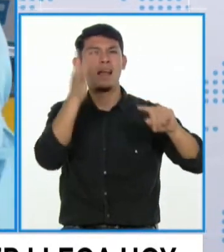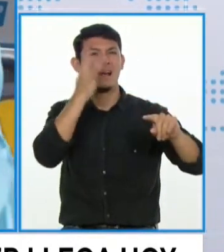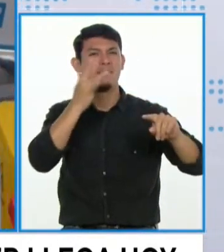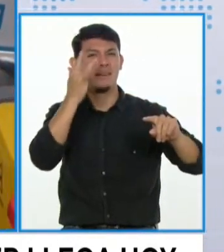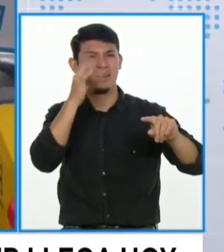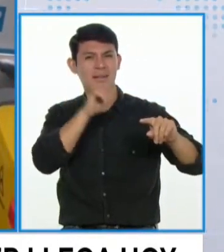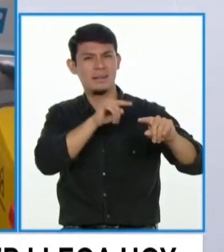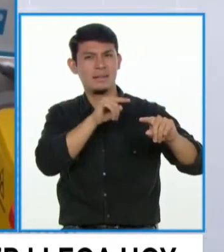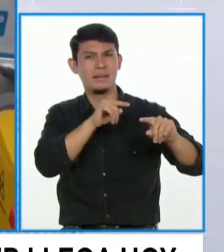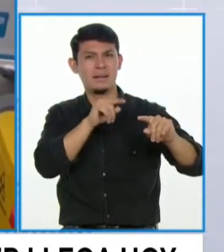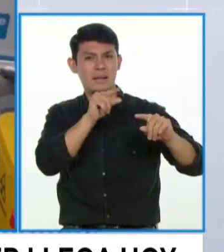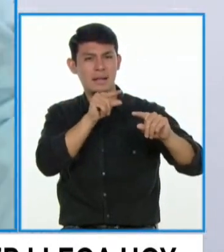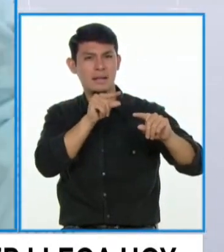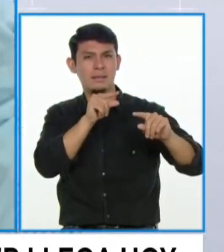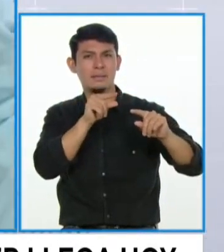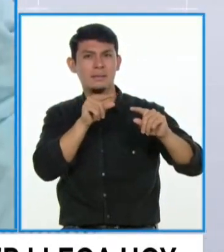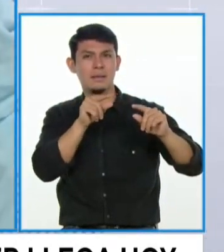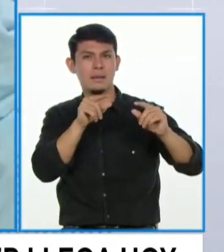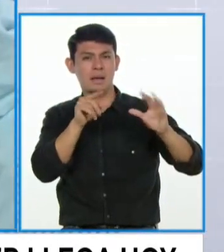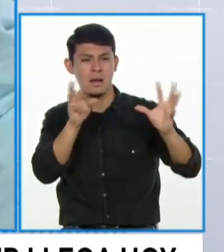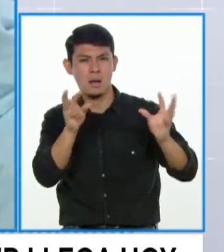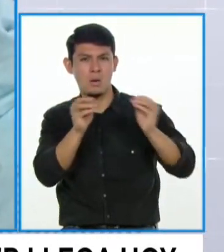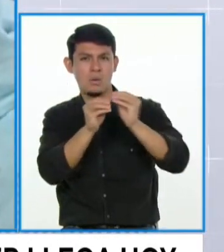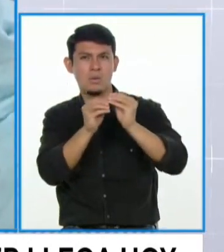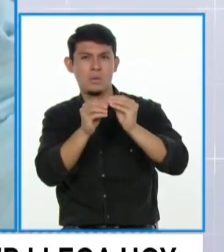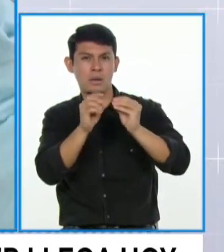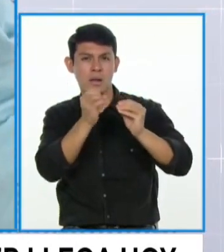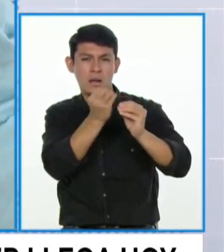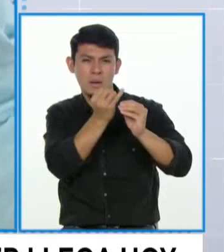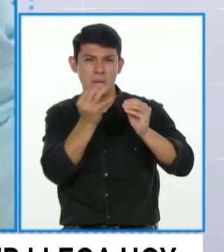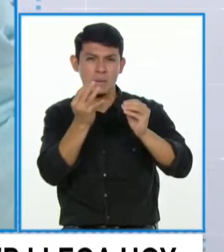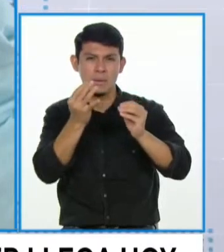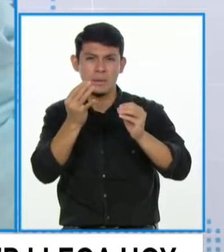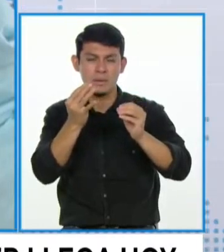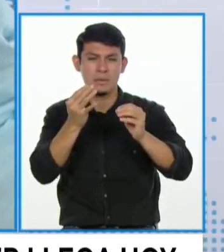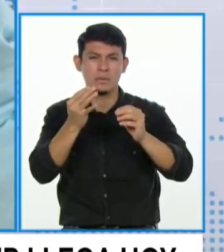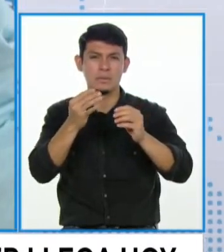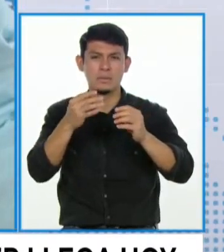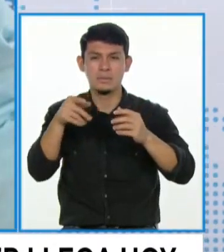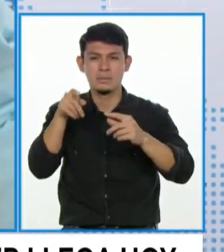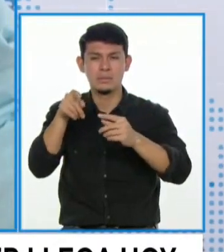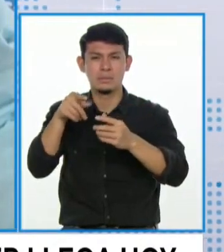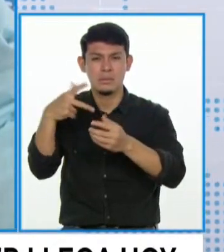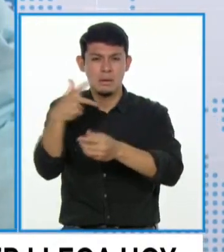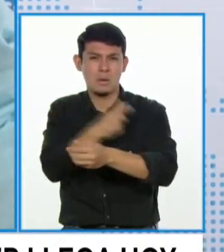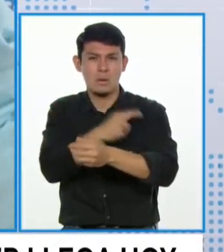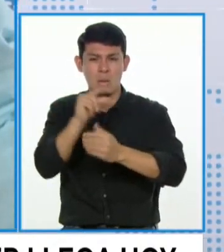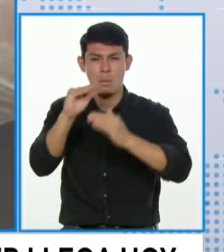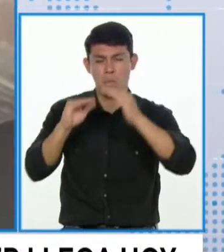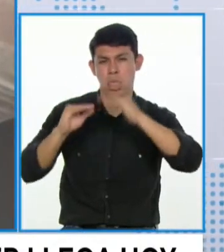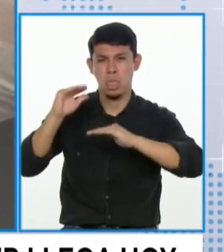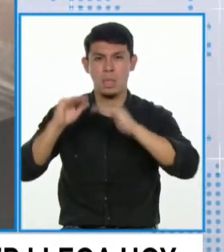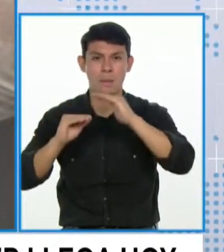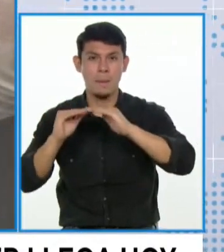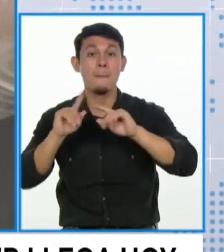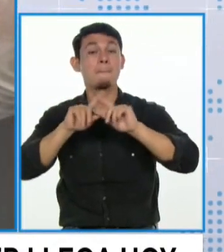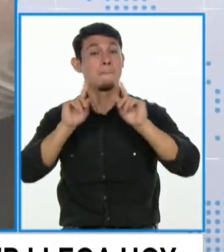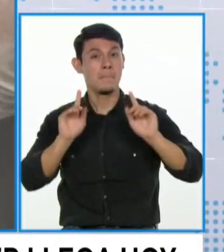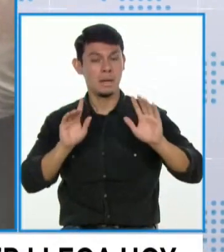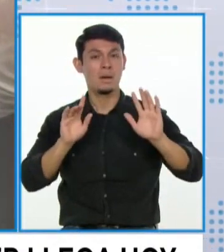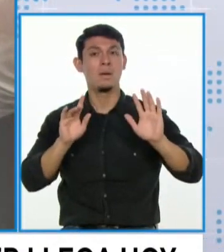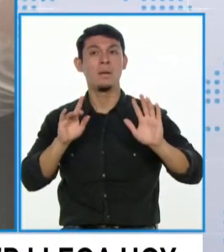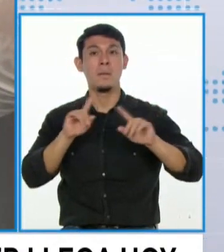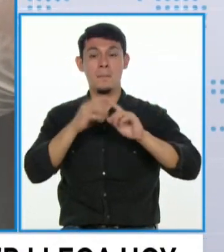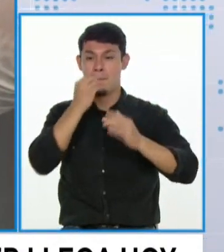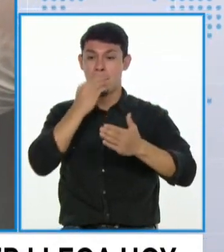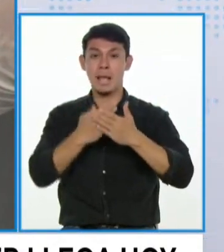esa variante ha mutado ciertos targets de la vacuna que lo hacen perder eficacia. Entonces, pero lo lindo